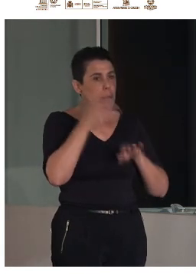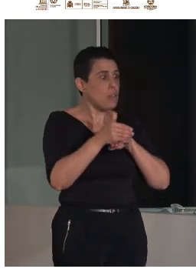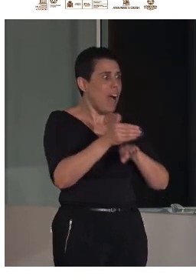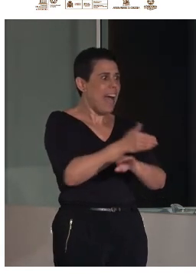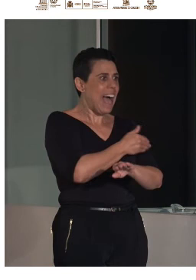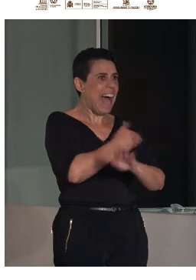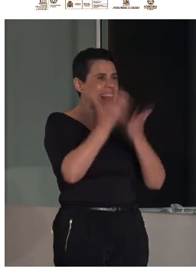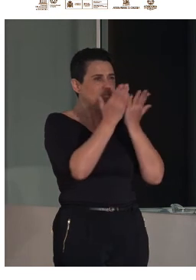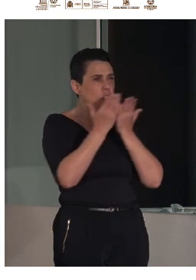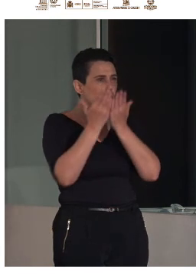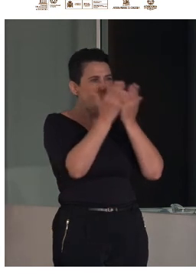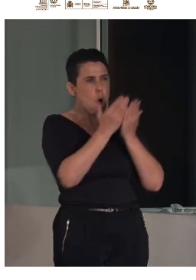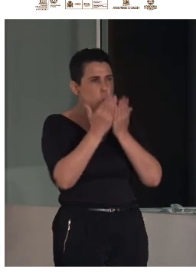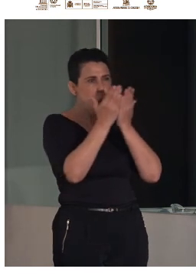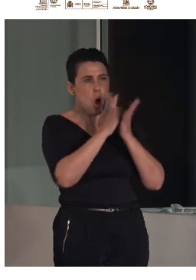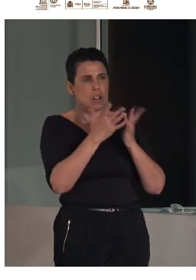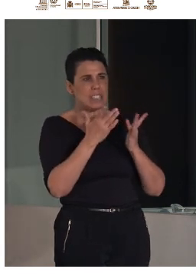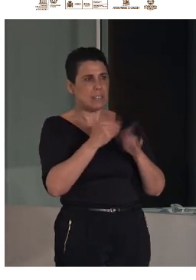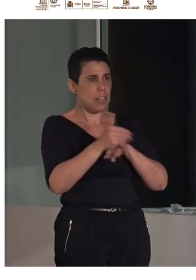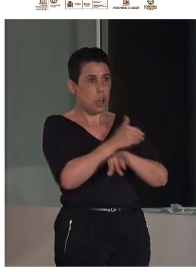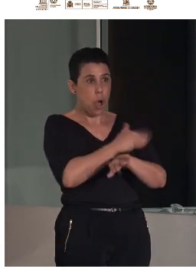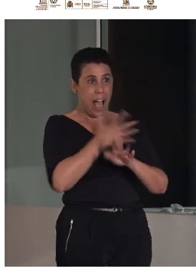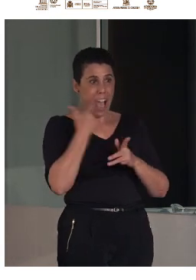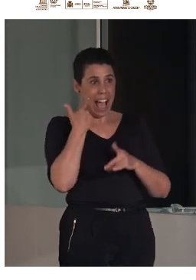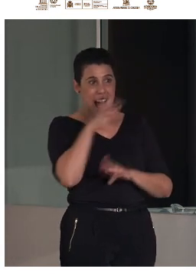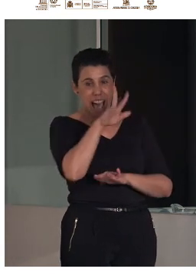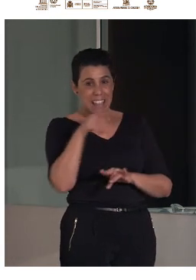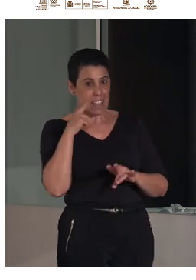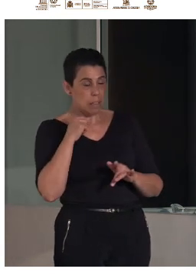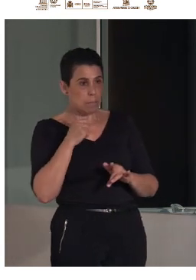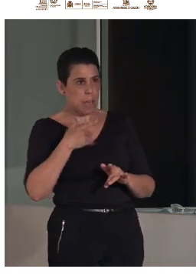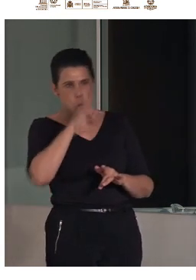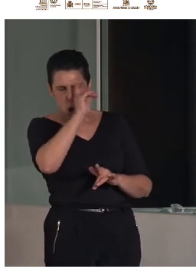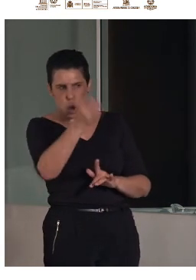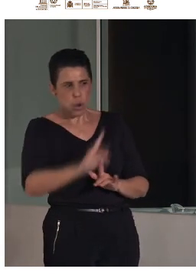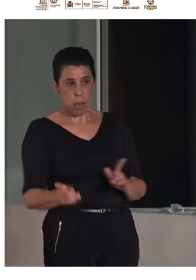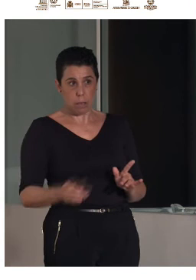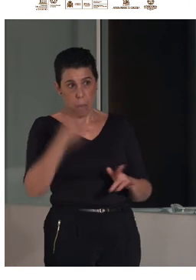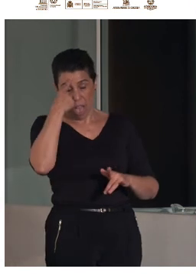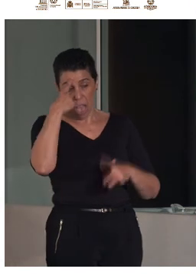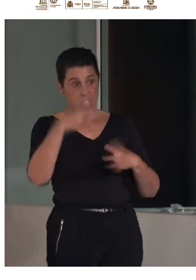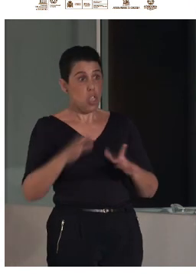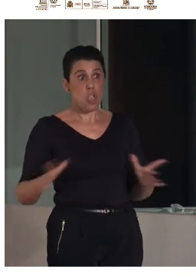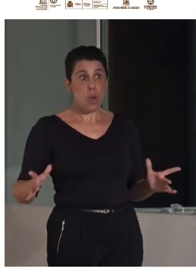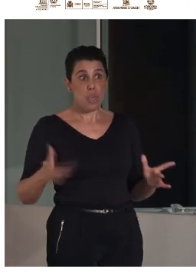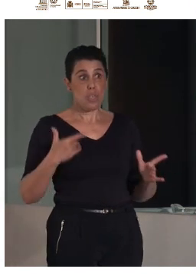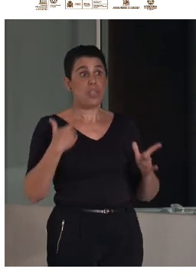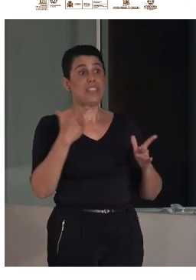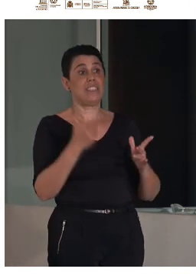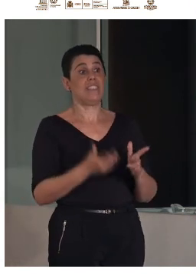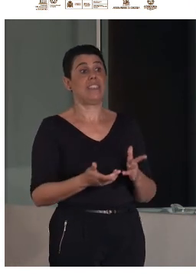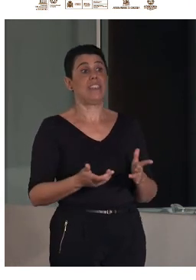con el visitante sin el conocimiento de que se le está evaluando porque a nosotros nos ha demostrado ese